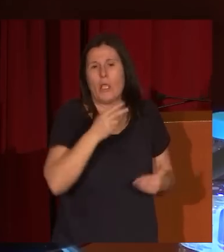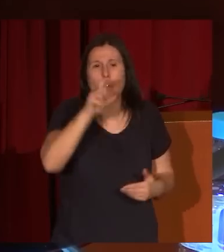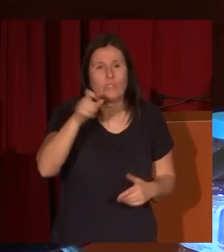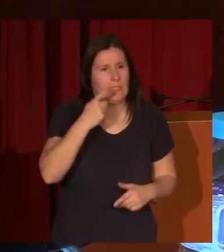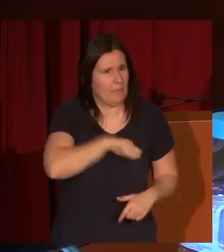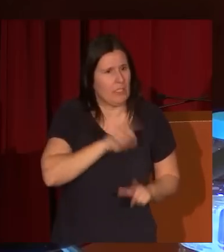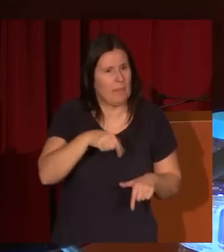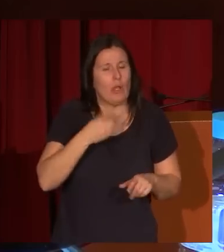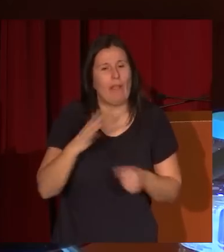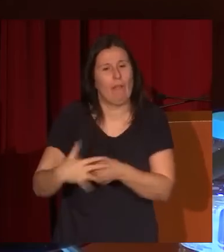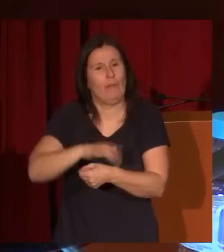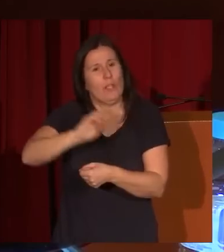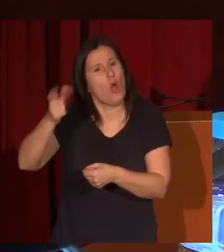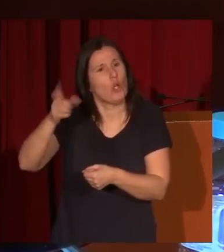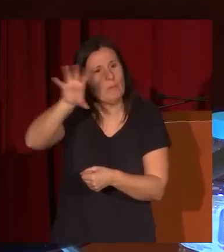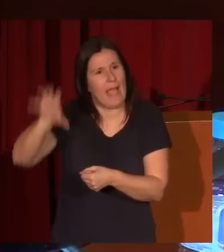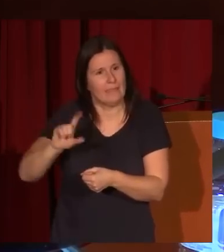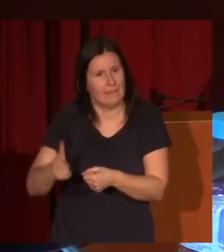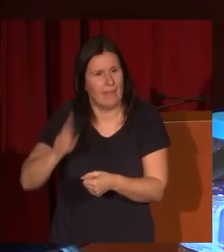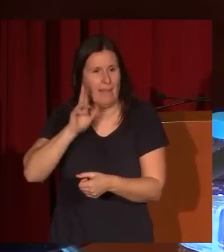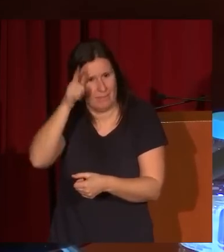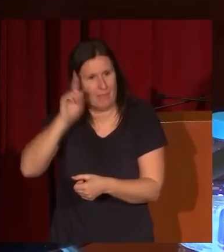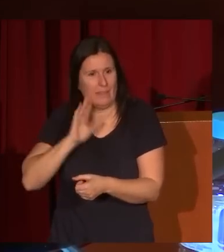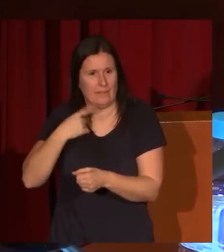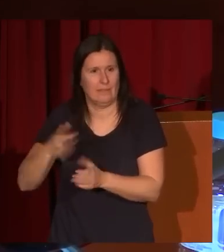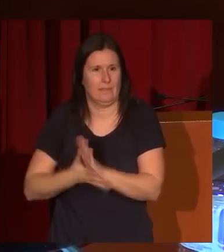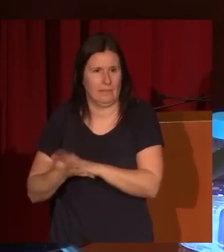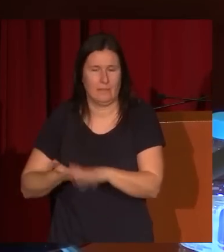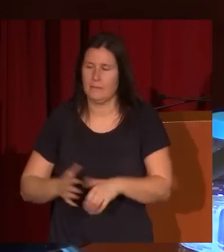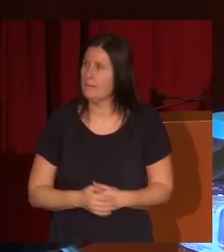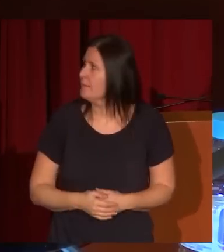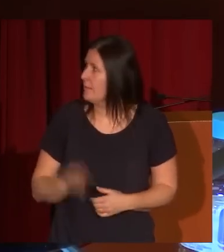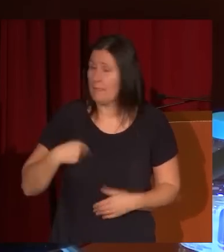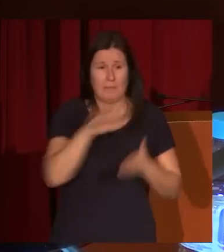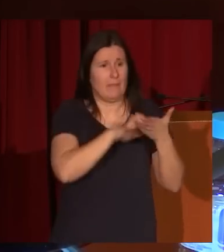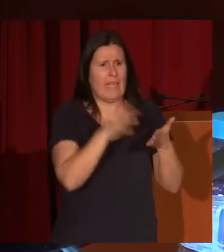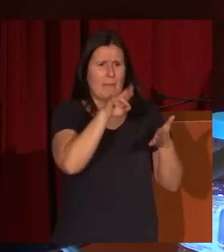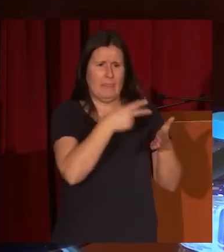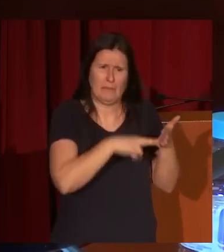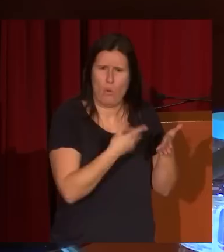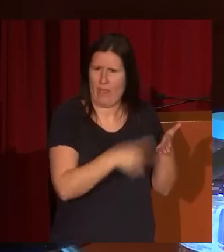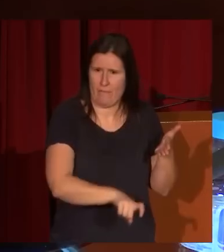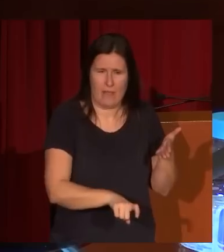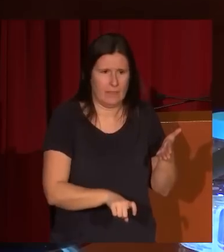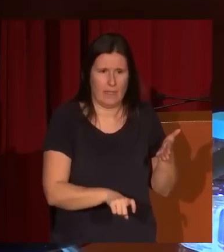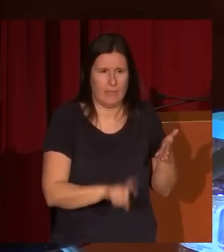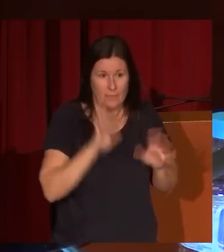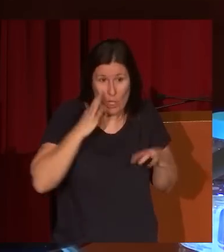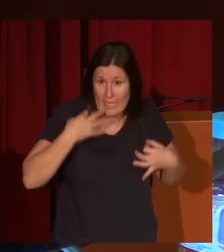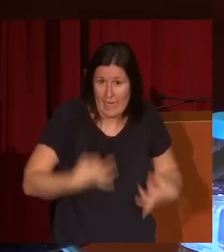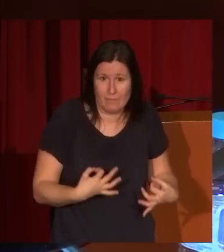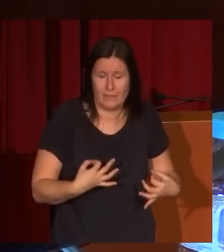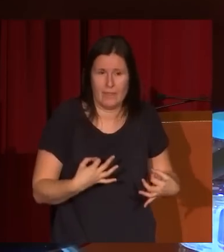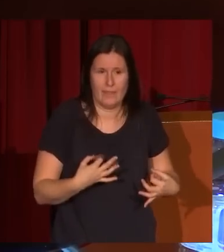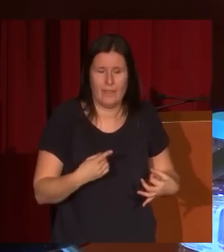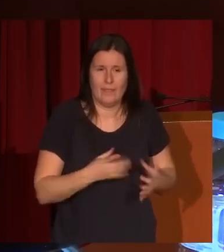de inspiración. Y Gaya Nuñoz, en estas palabras que ven ustedes aquí, que no les voy a repetir, realmente